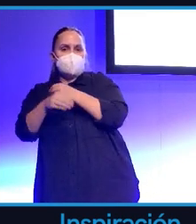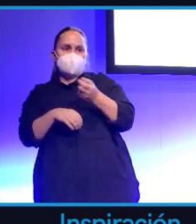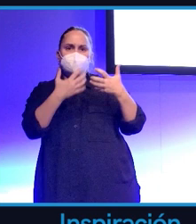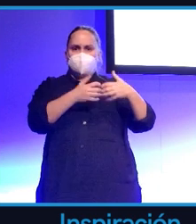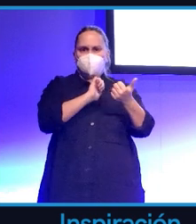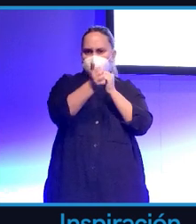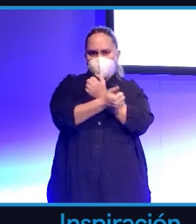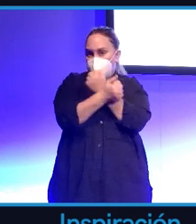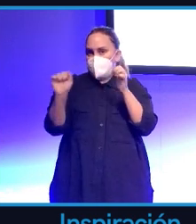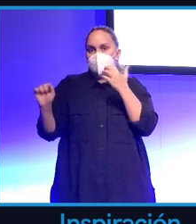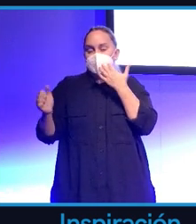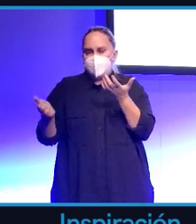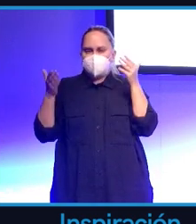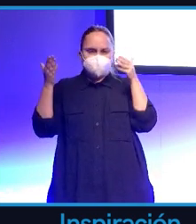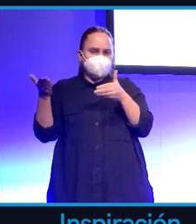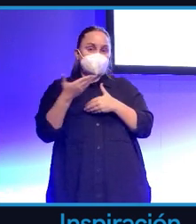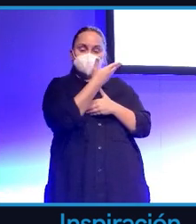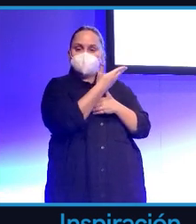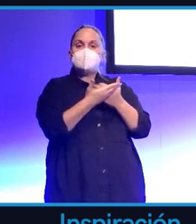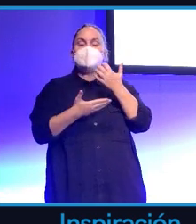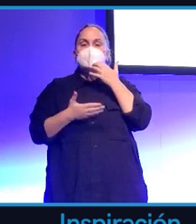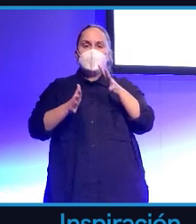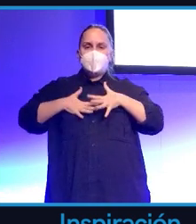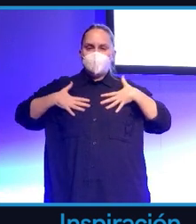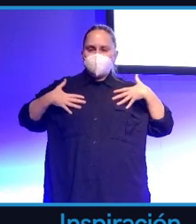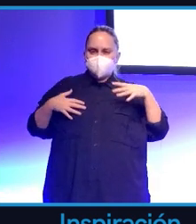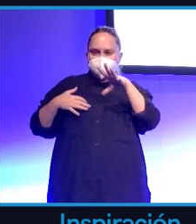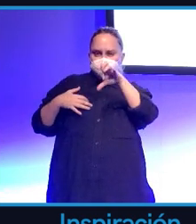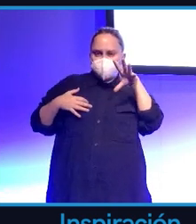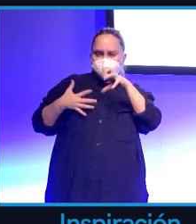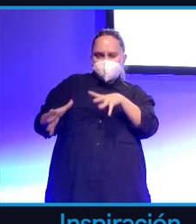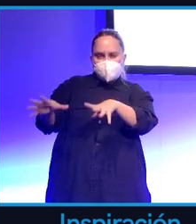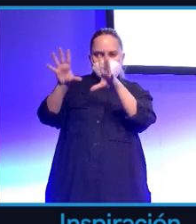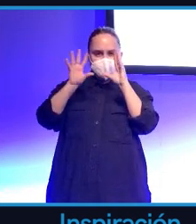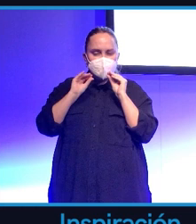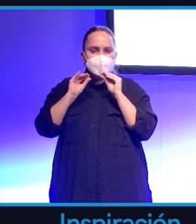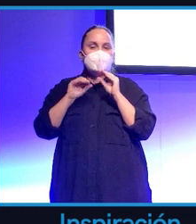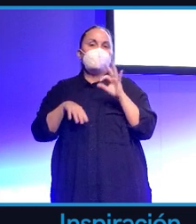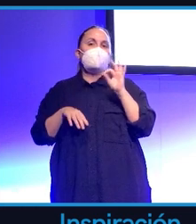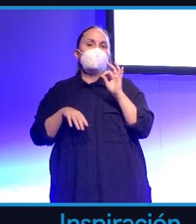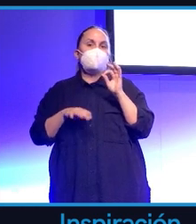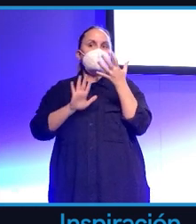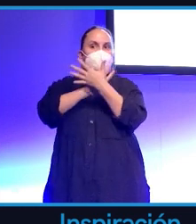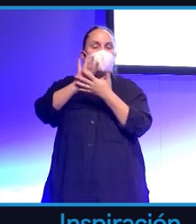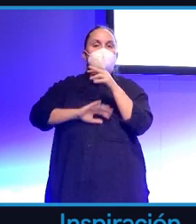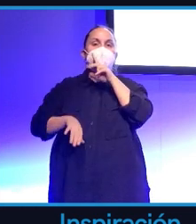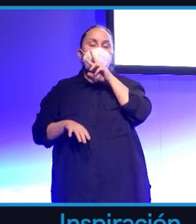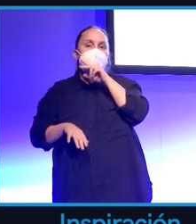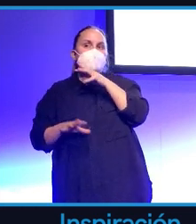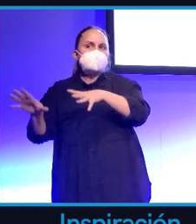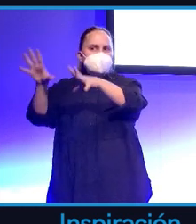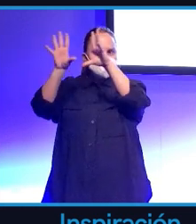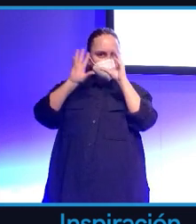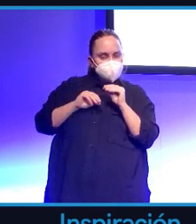Pero vamos a irnos a este ejemplo. Por ejemplo, interpretar las emociones. Por ejemplo, interpretar el lenguaje hablado. Reconocer